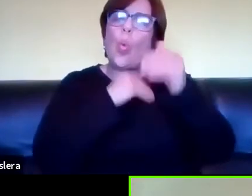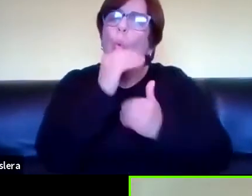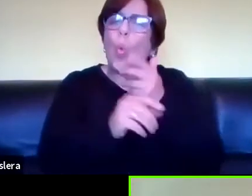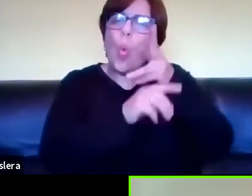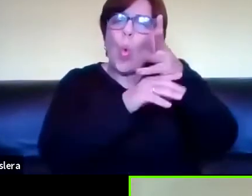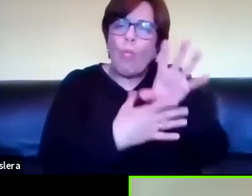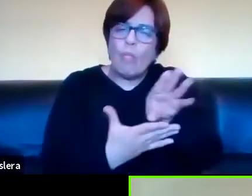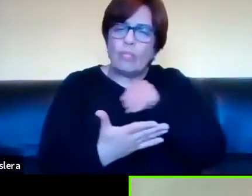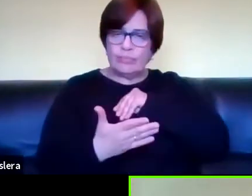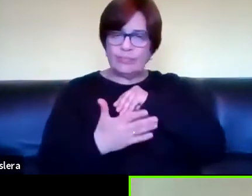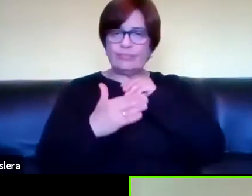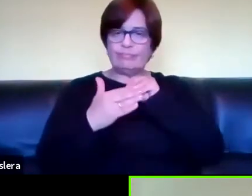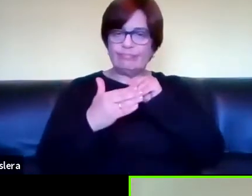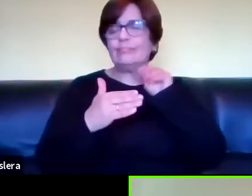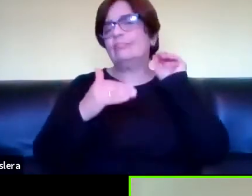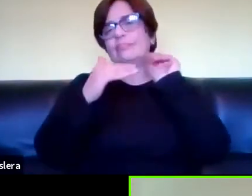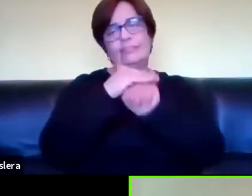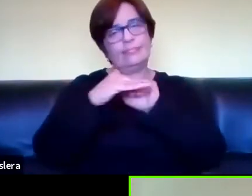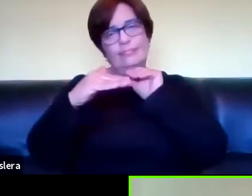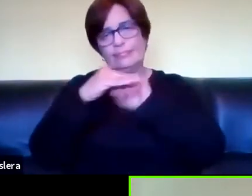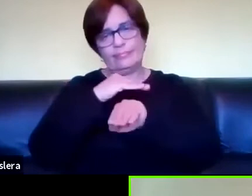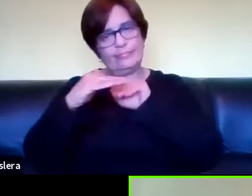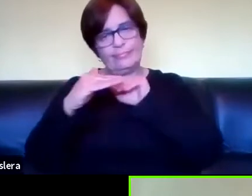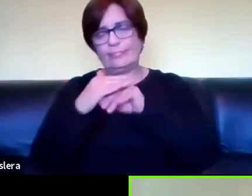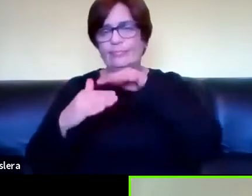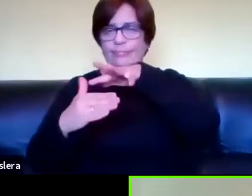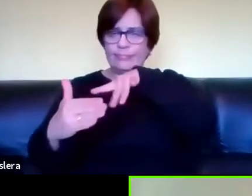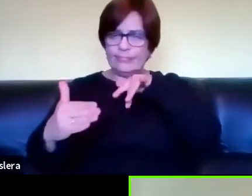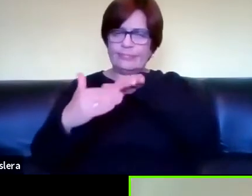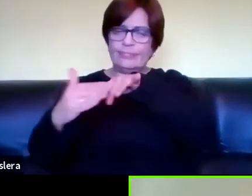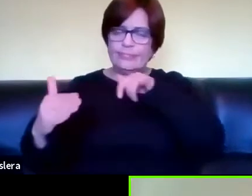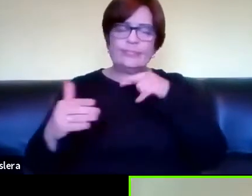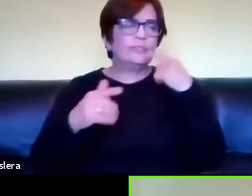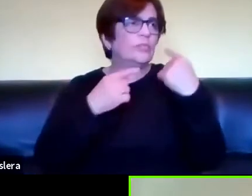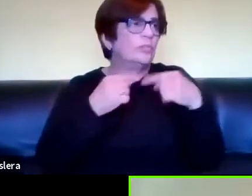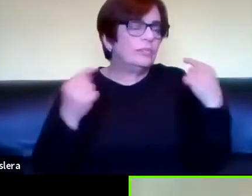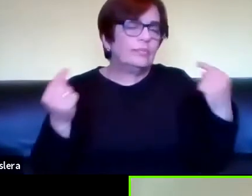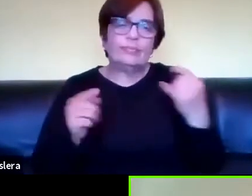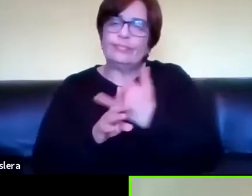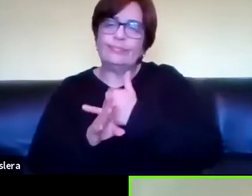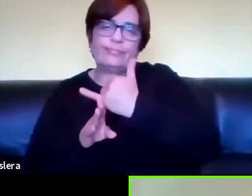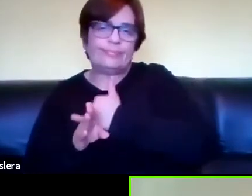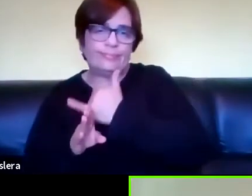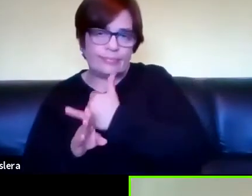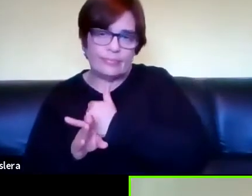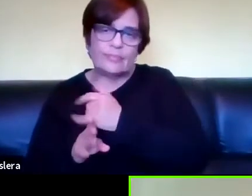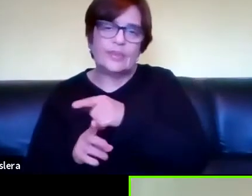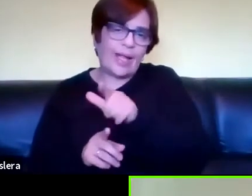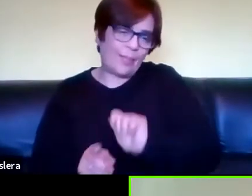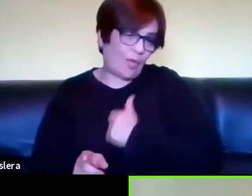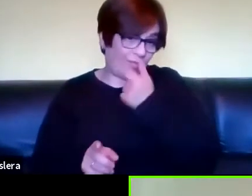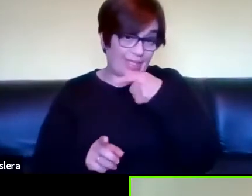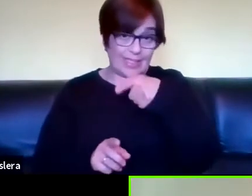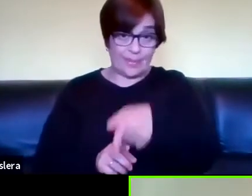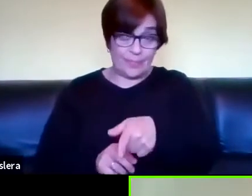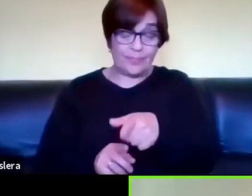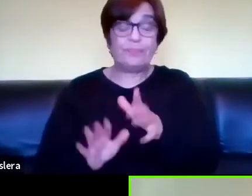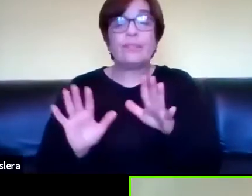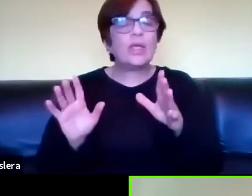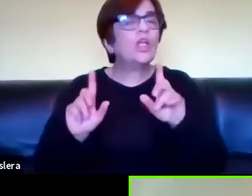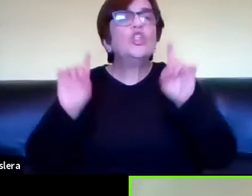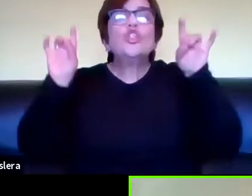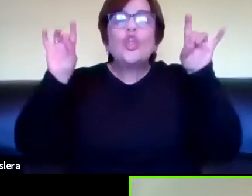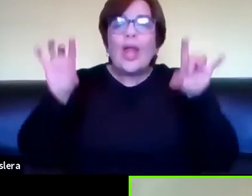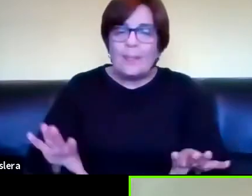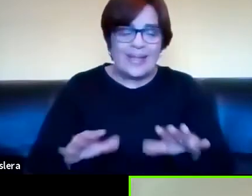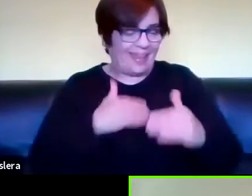archivos e instituciones que utilicen esos archivos entonces no solo